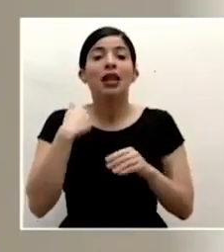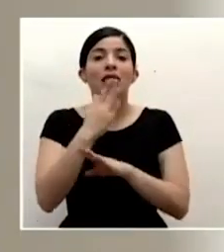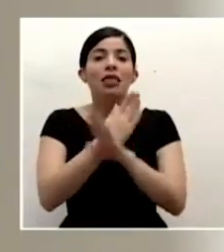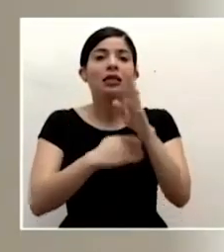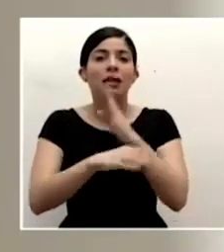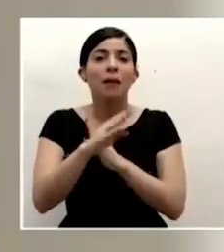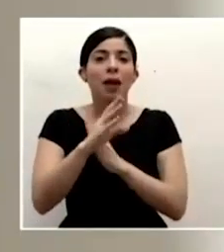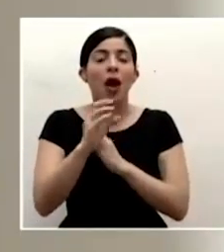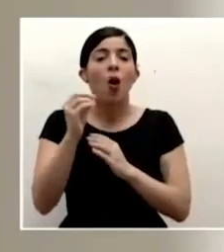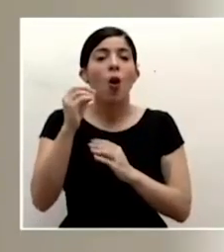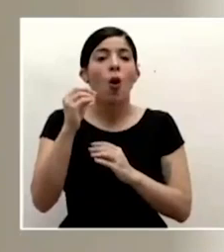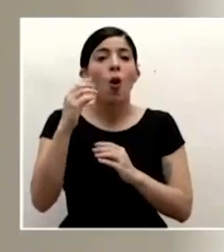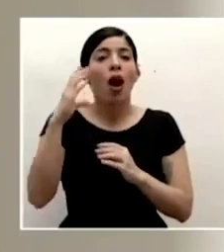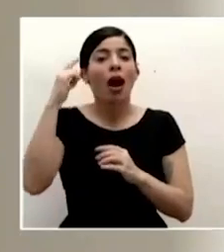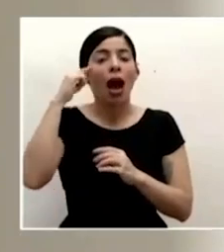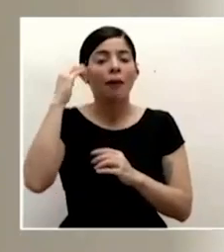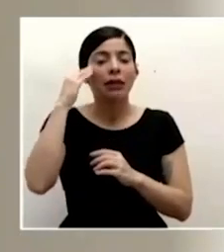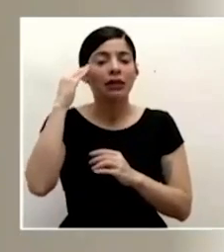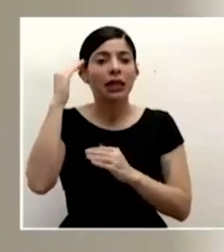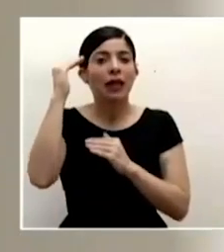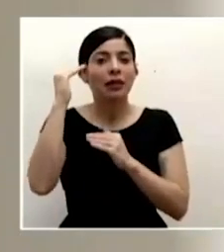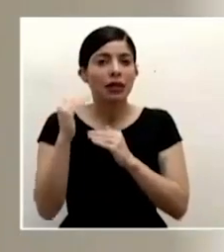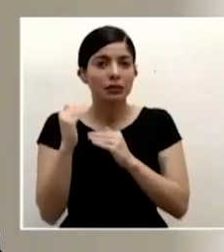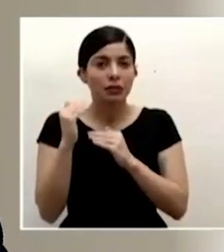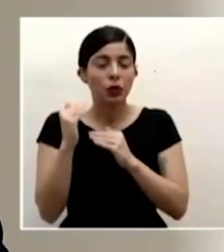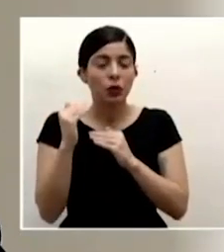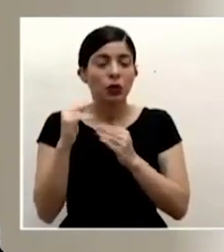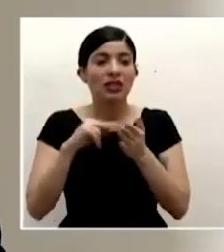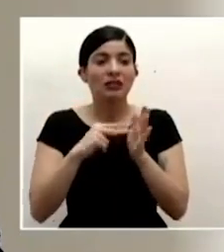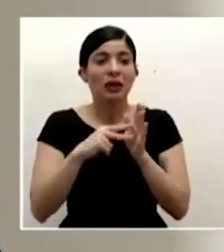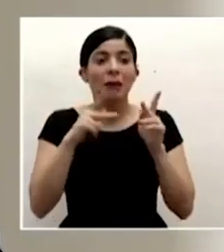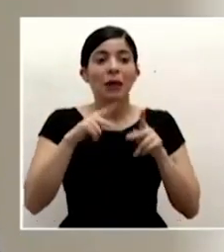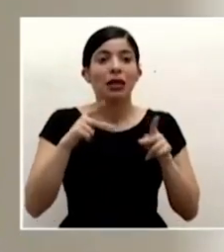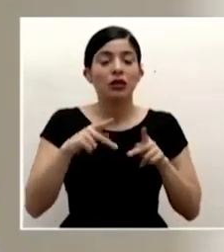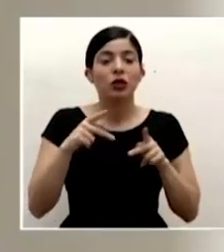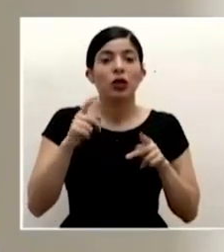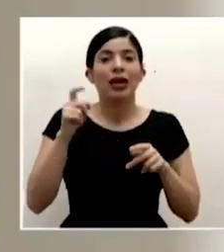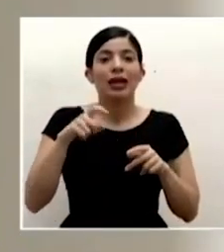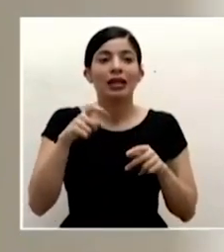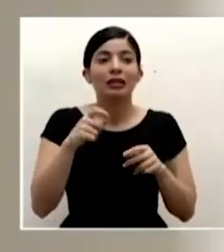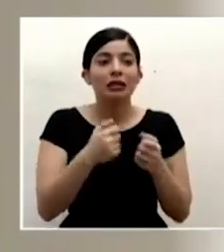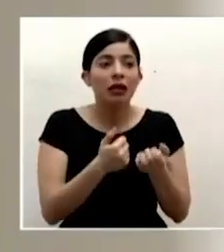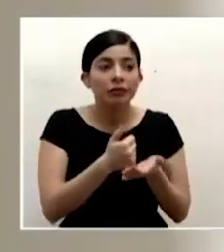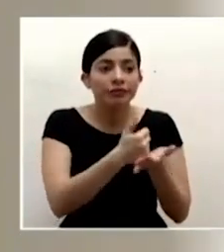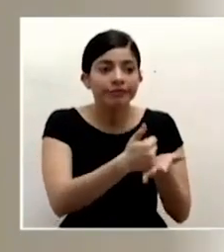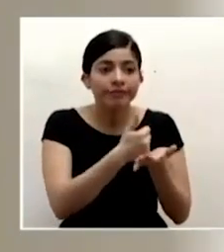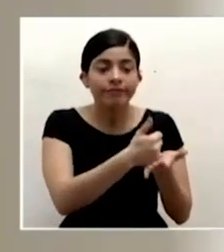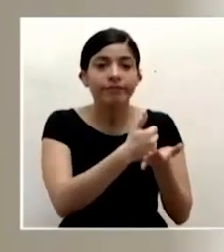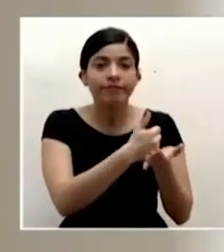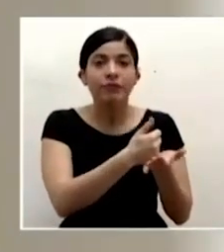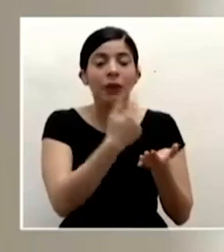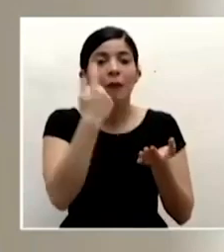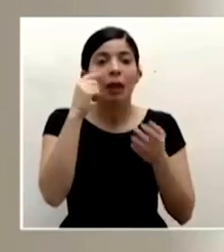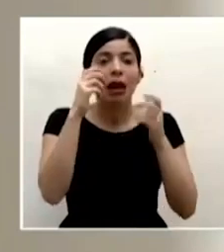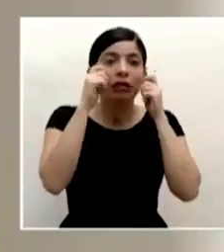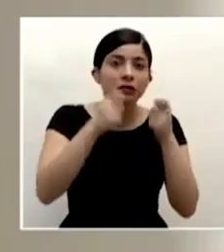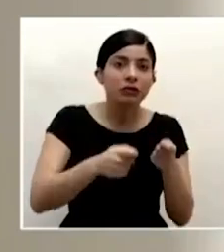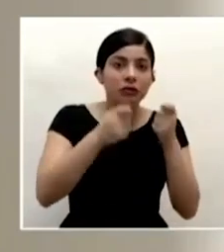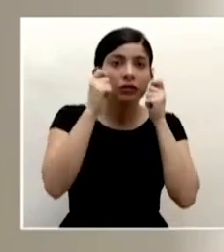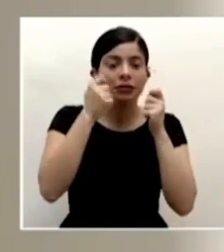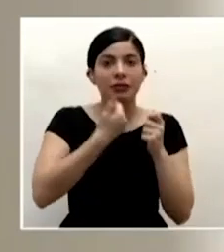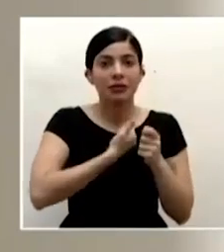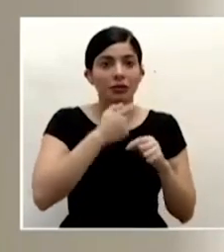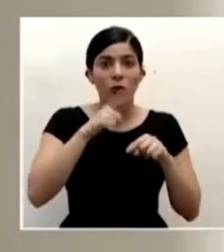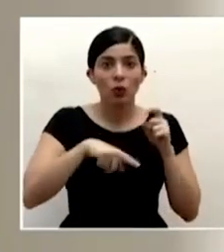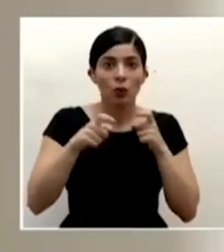o de capacidad más bien disminuida que haga que más bien ocupen algún tipo de asistencia para poder quitársela y recordemos que en algún